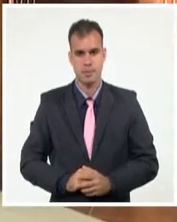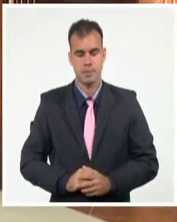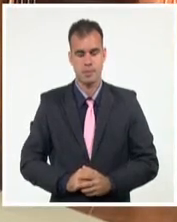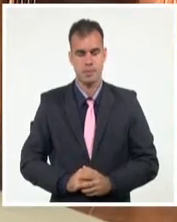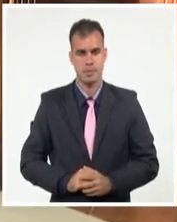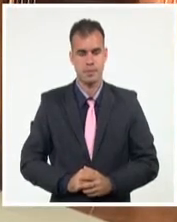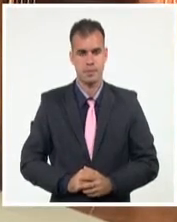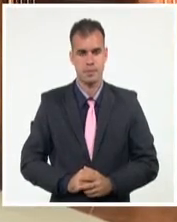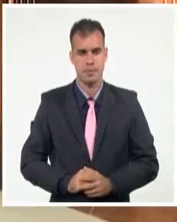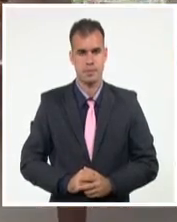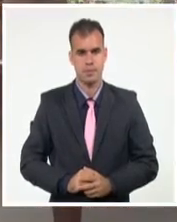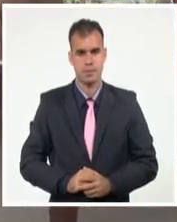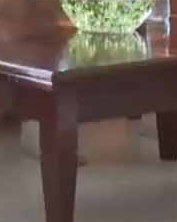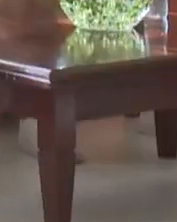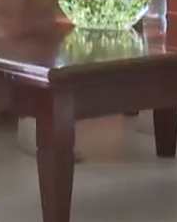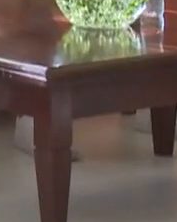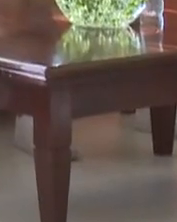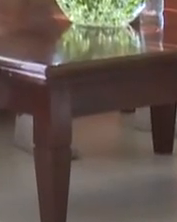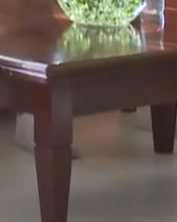Sesto, Sistema Informativo de la Televisión Cubana.